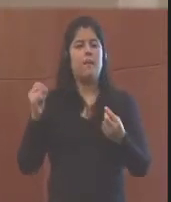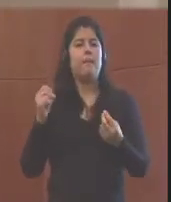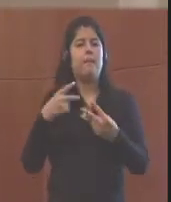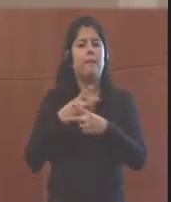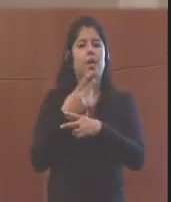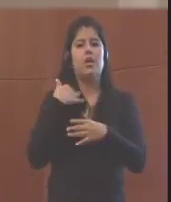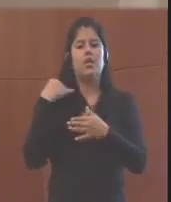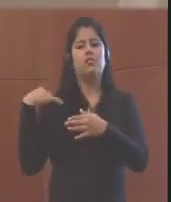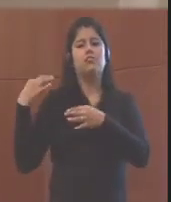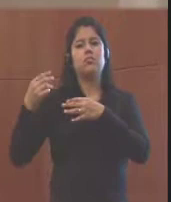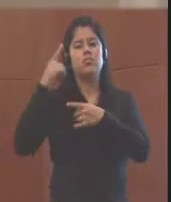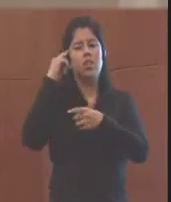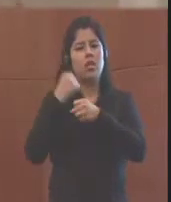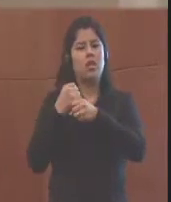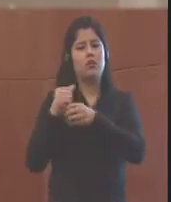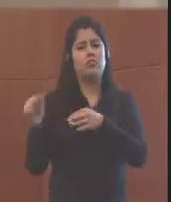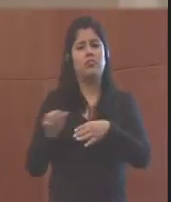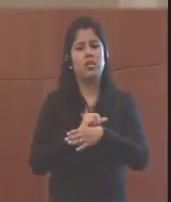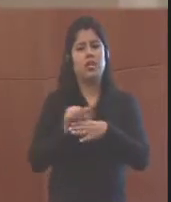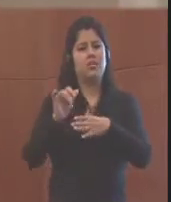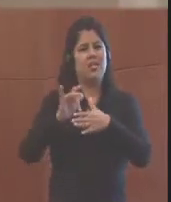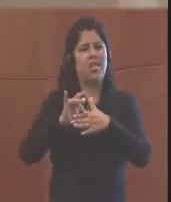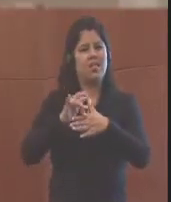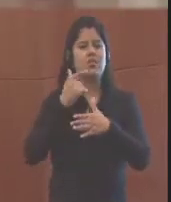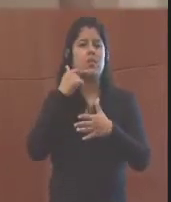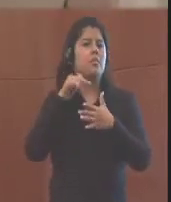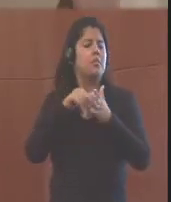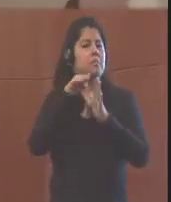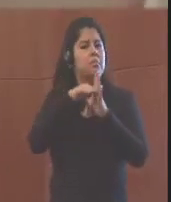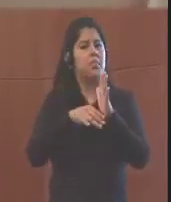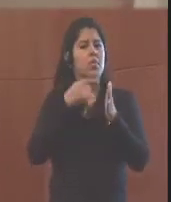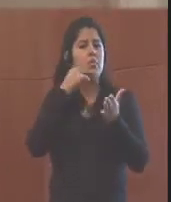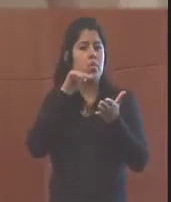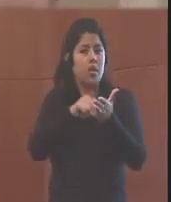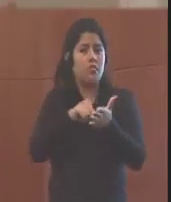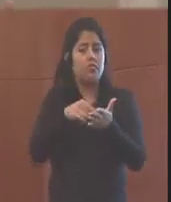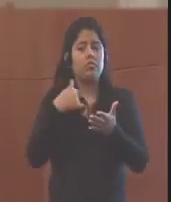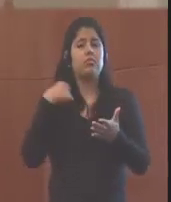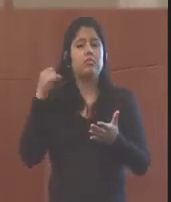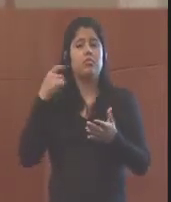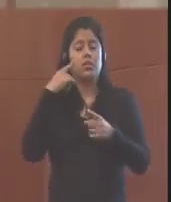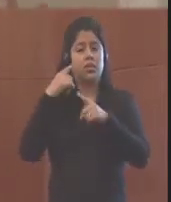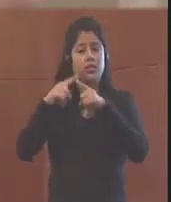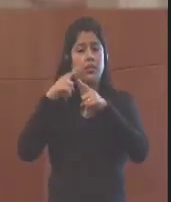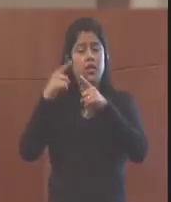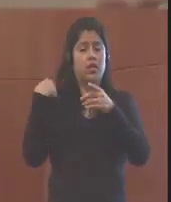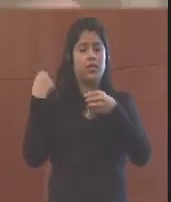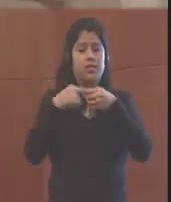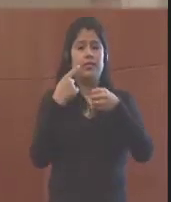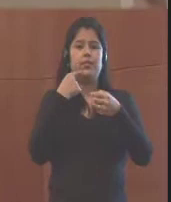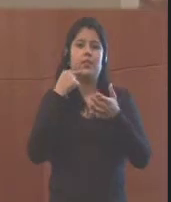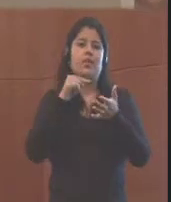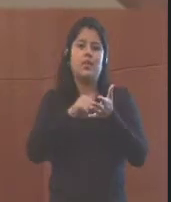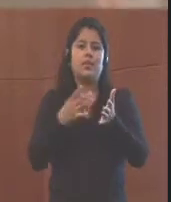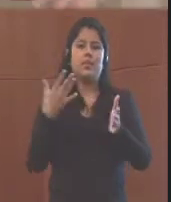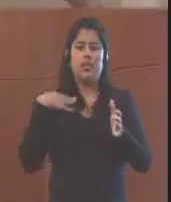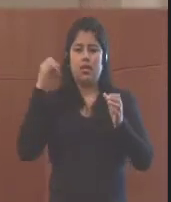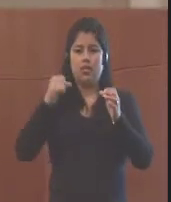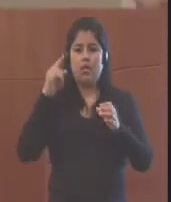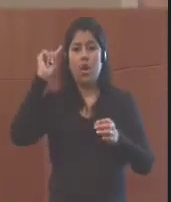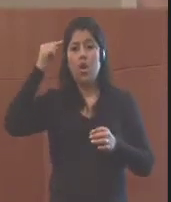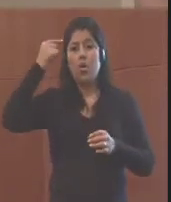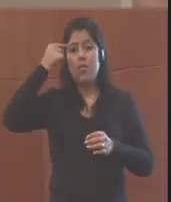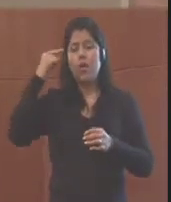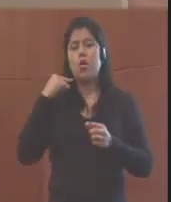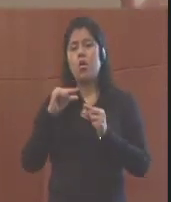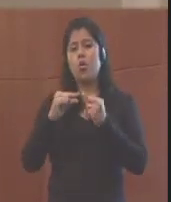desempeño en las estrategias de manejo de riesgo. Y a menos que continuemos a buscar alternativas para poder enlazar al gobierno